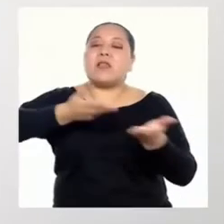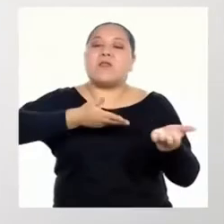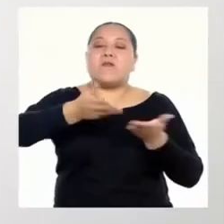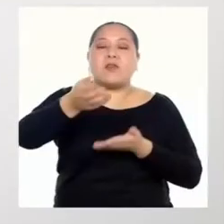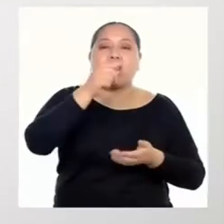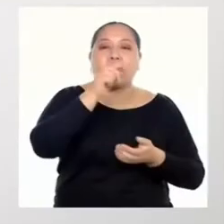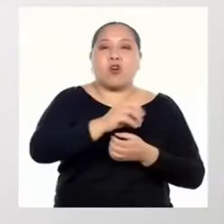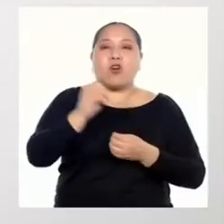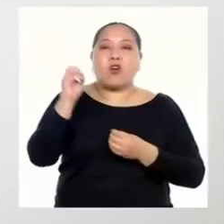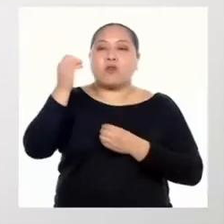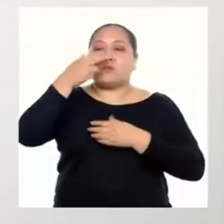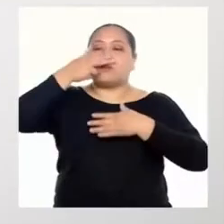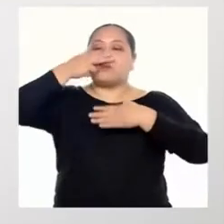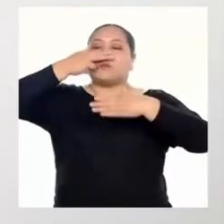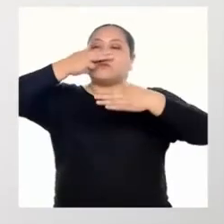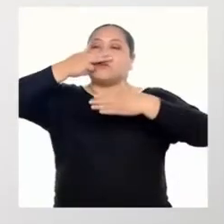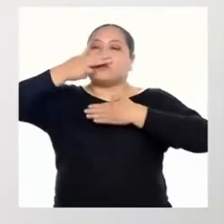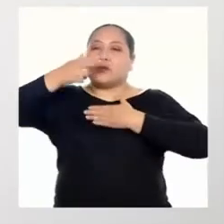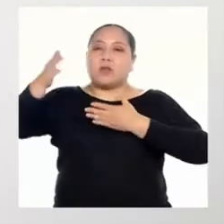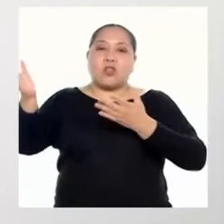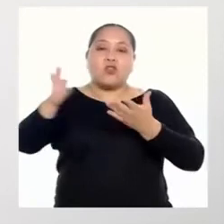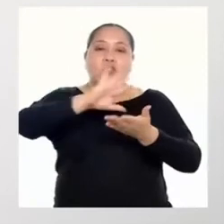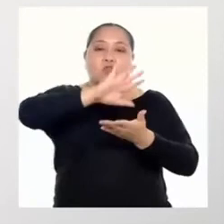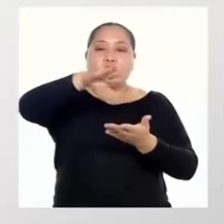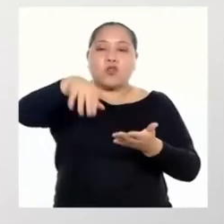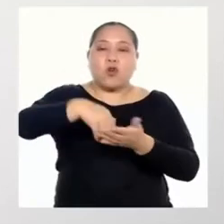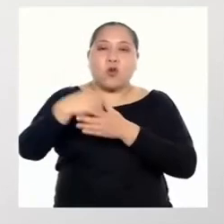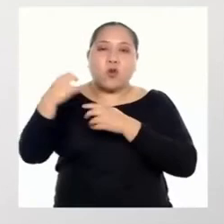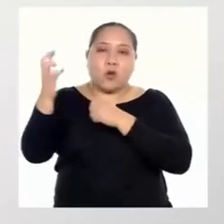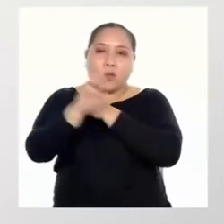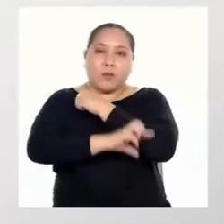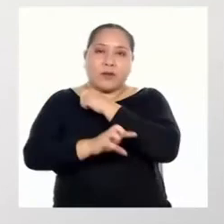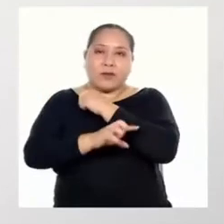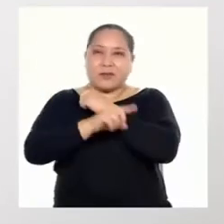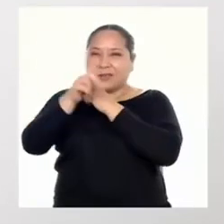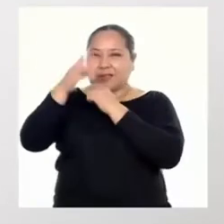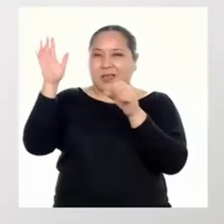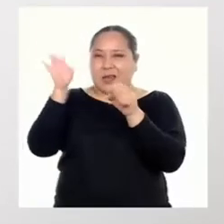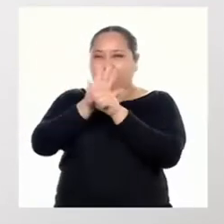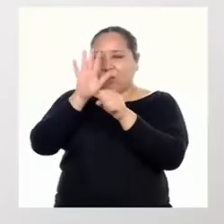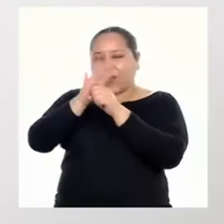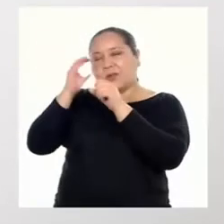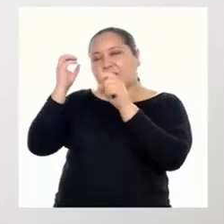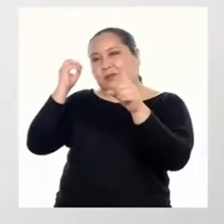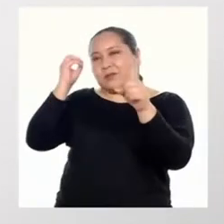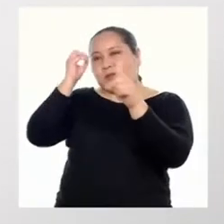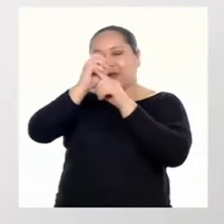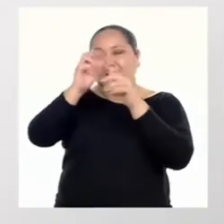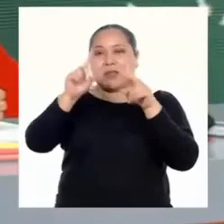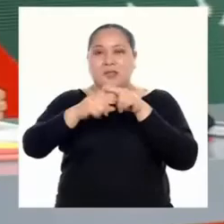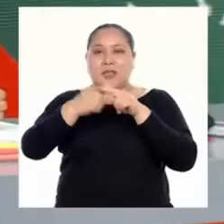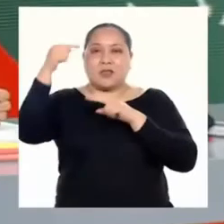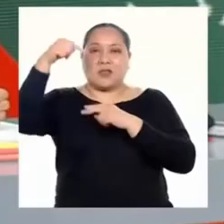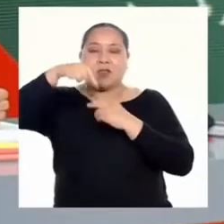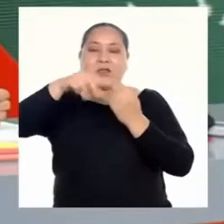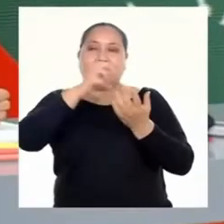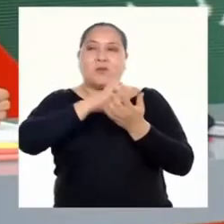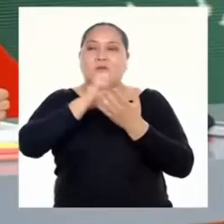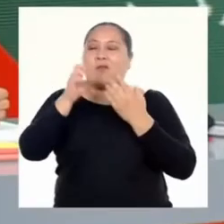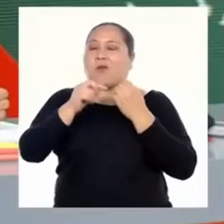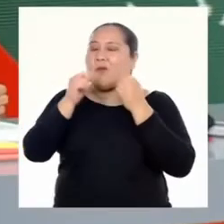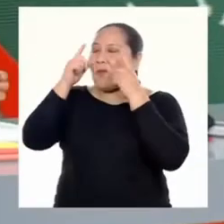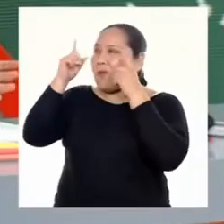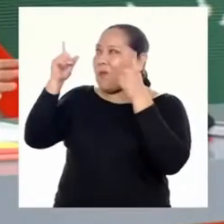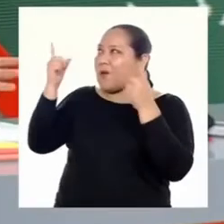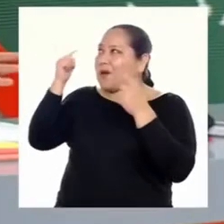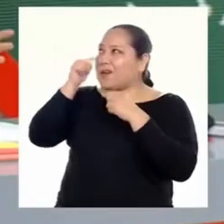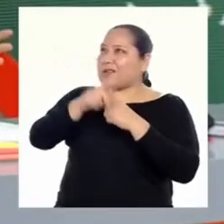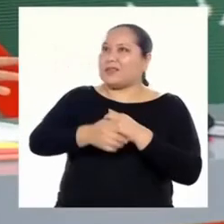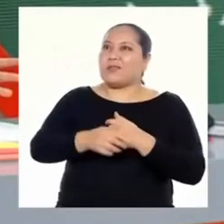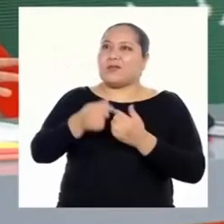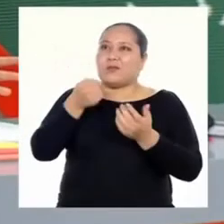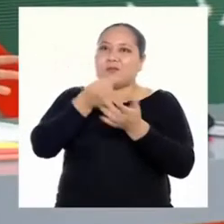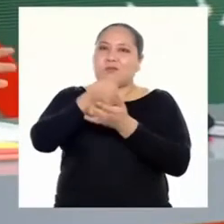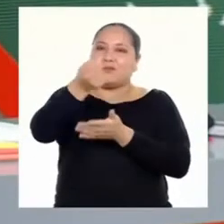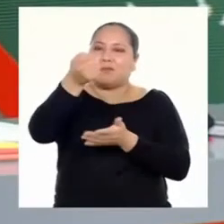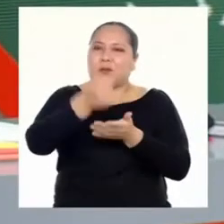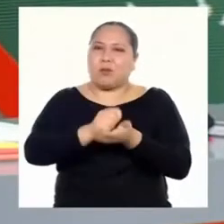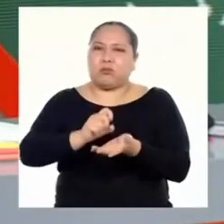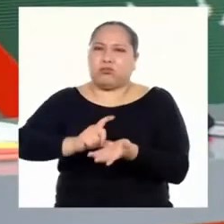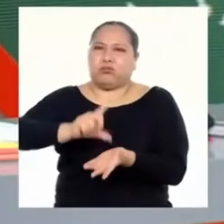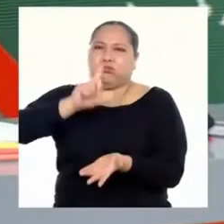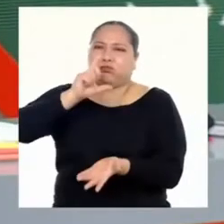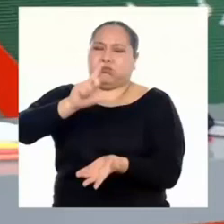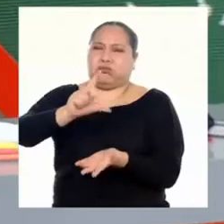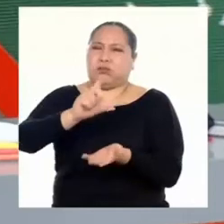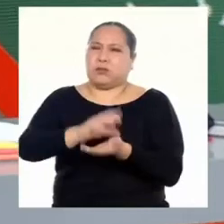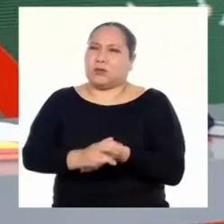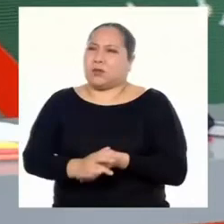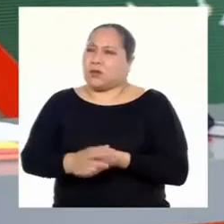país. ¡Correcto! ¡Hemos completado el reto que se propusieron al inicio del programa! ¡Wow! ¡Es una gran inversión!